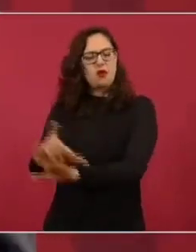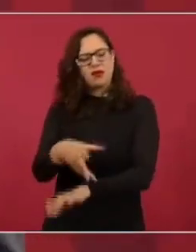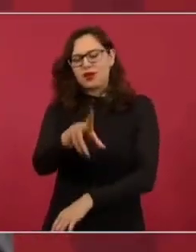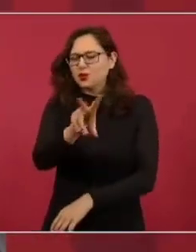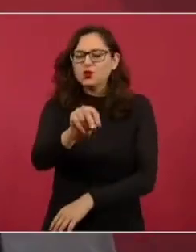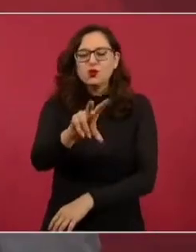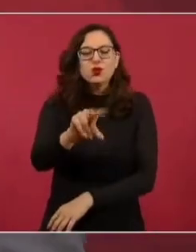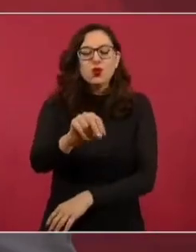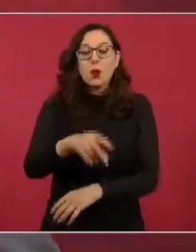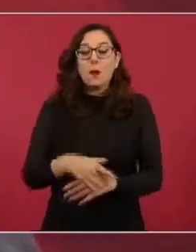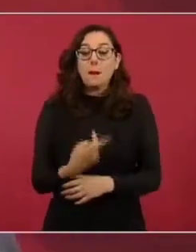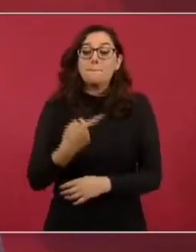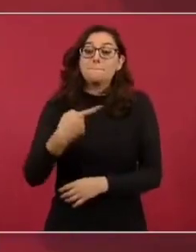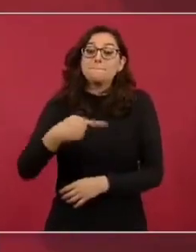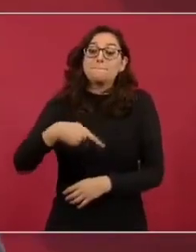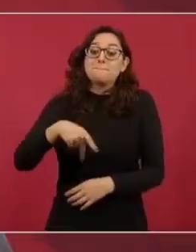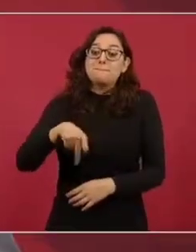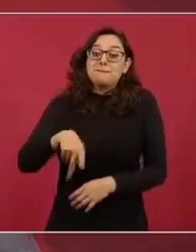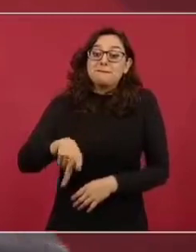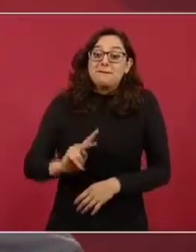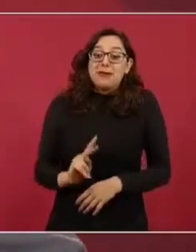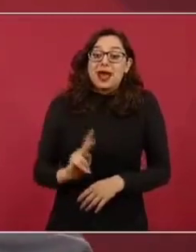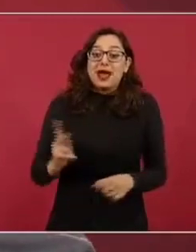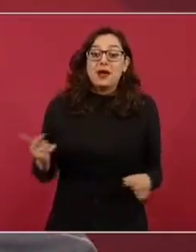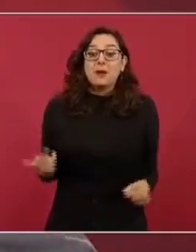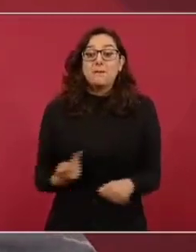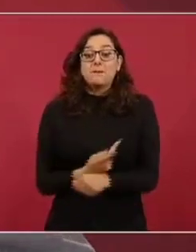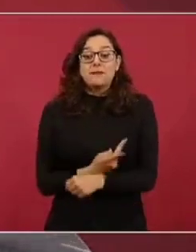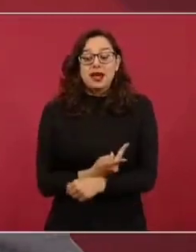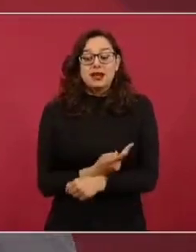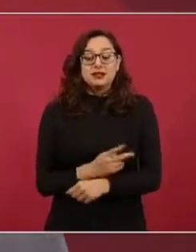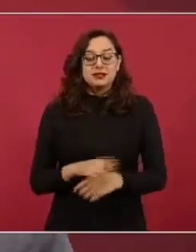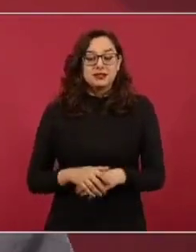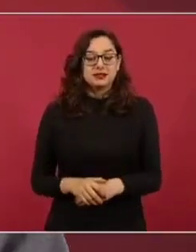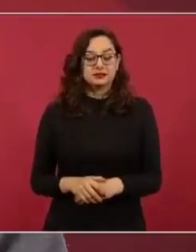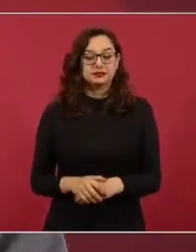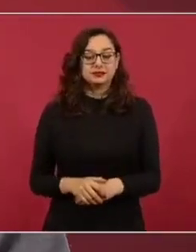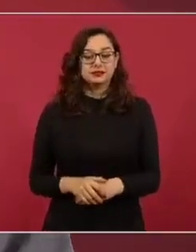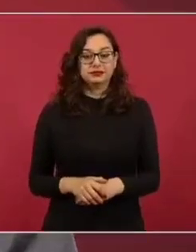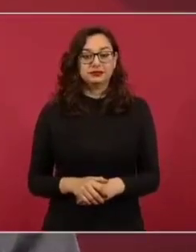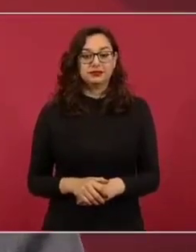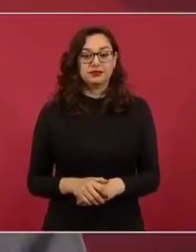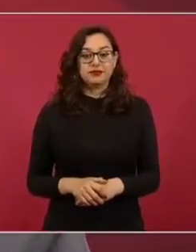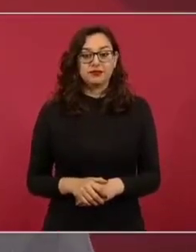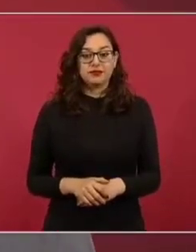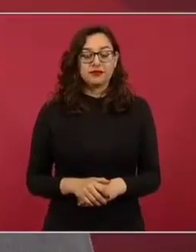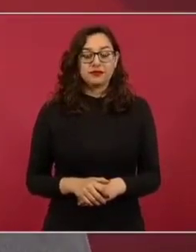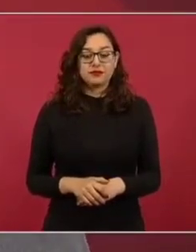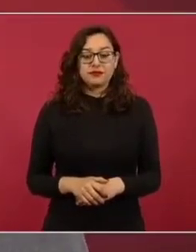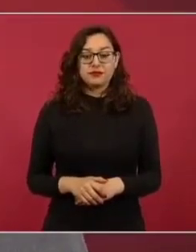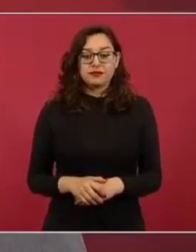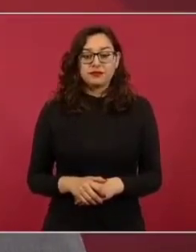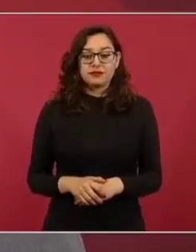estos actos